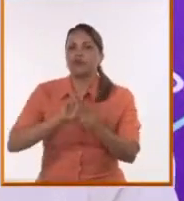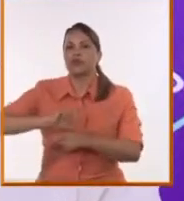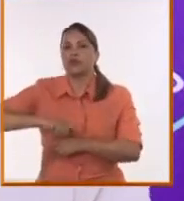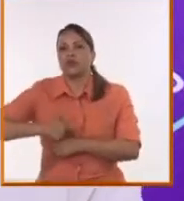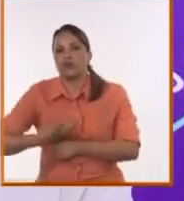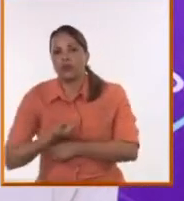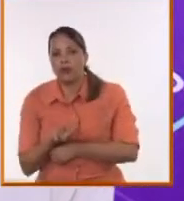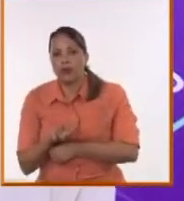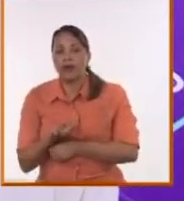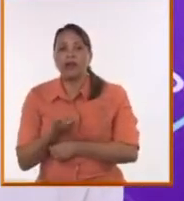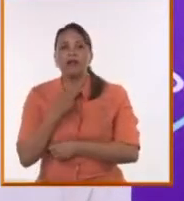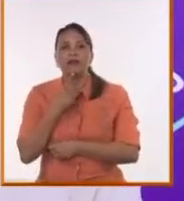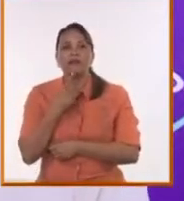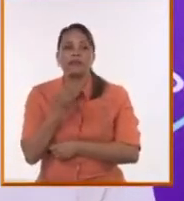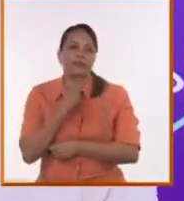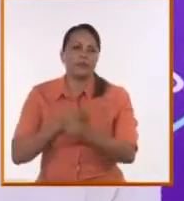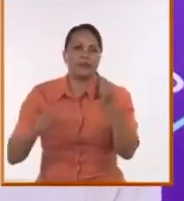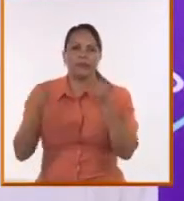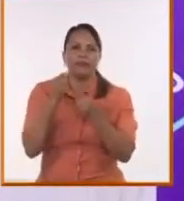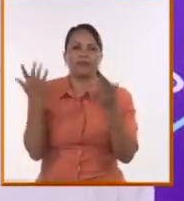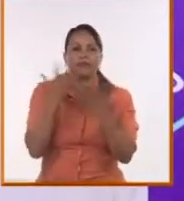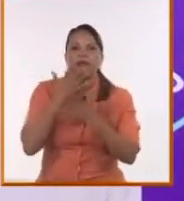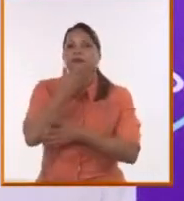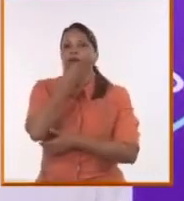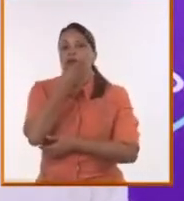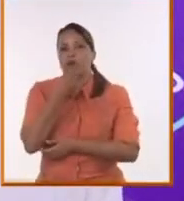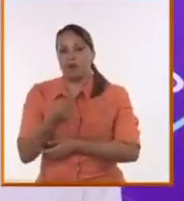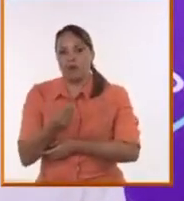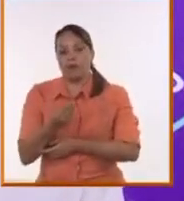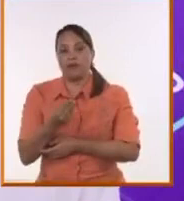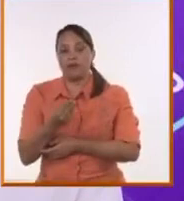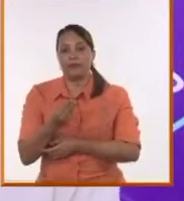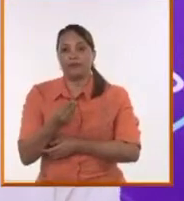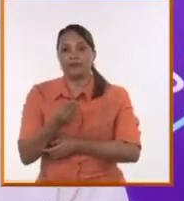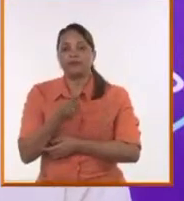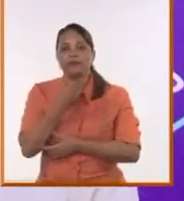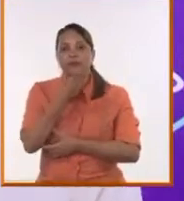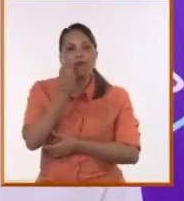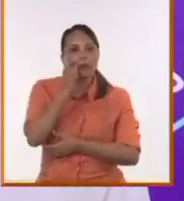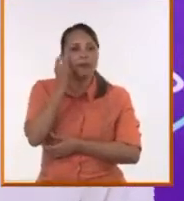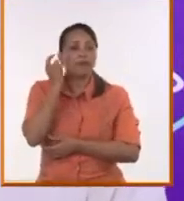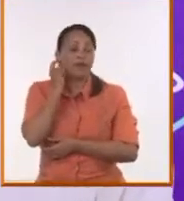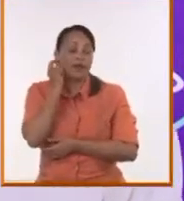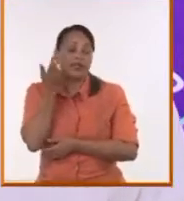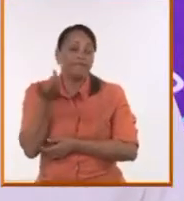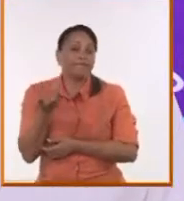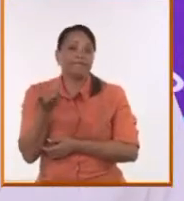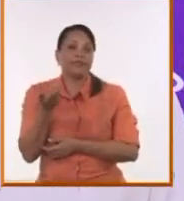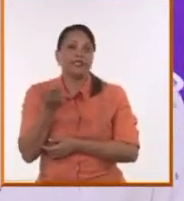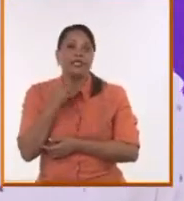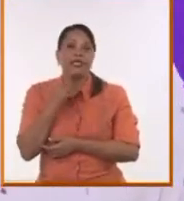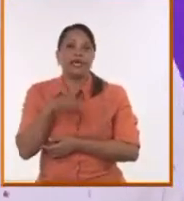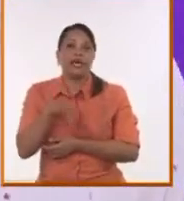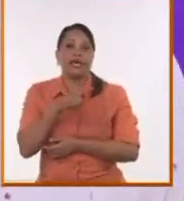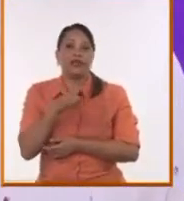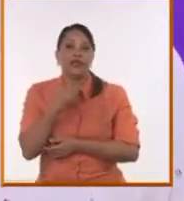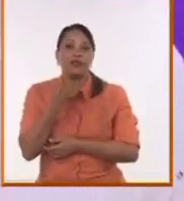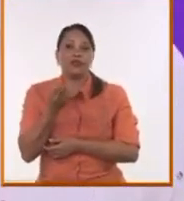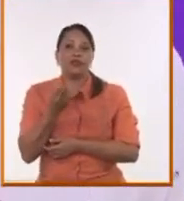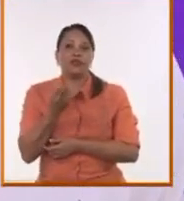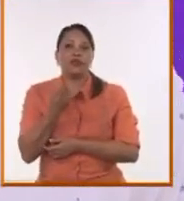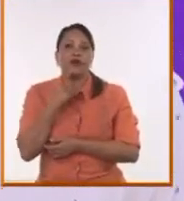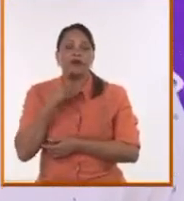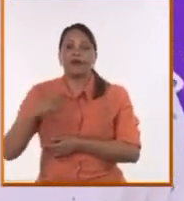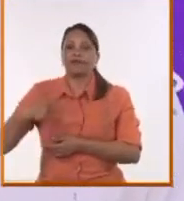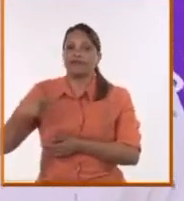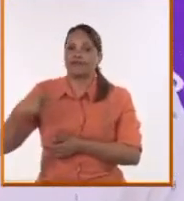para, sobre todo, los jóvenes. Y las jóvenes que están, bueno, siendo los herederos de este mundo. Tenemos